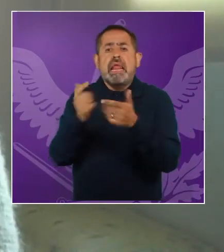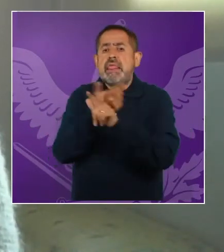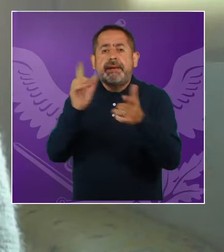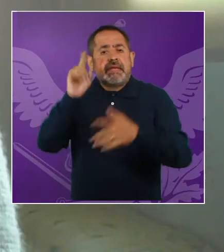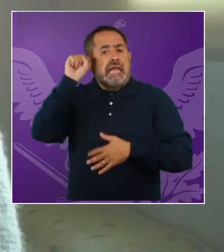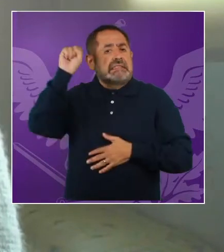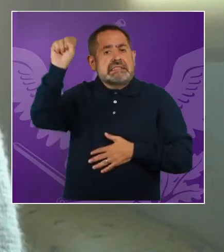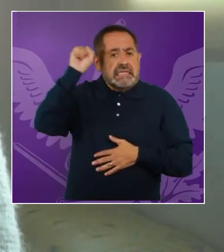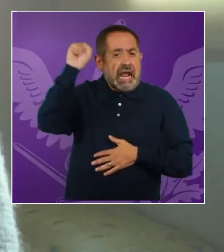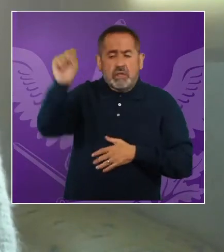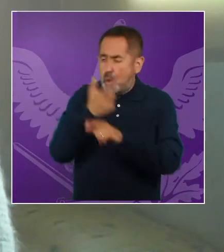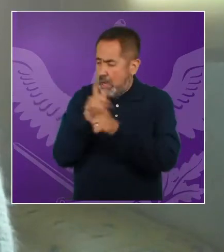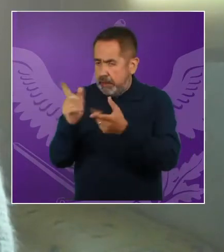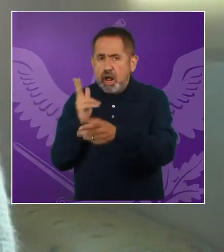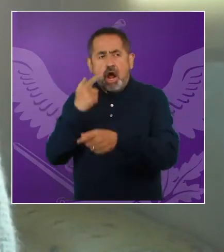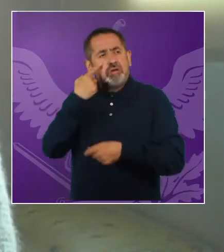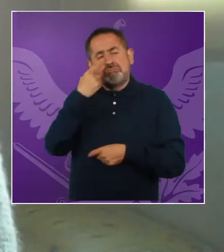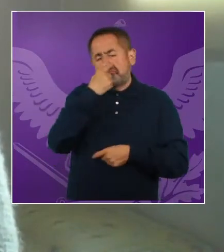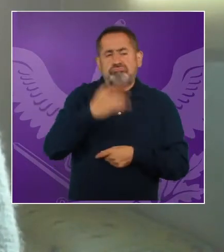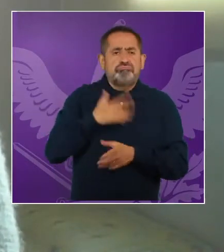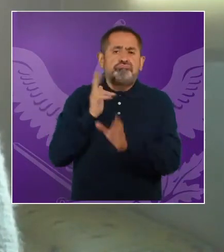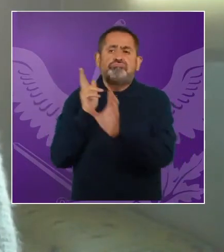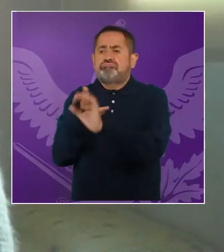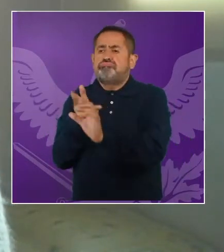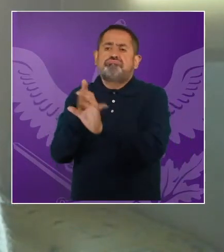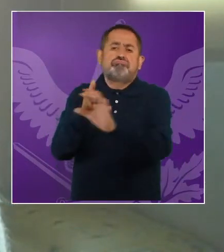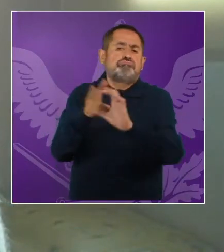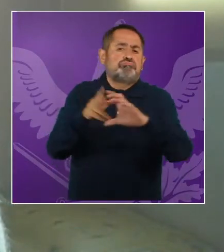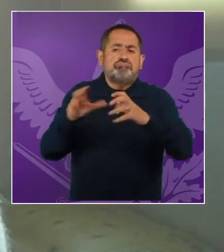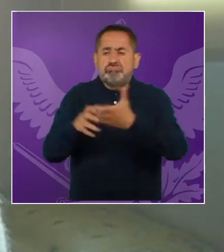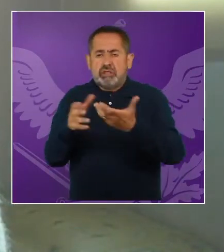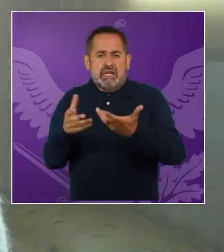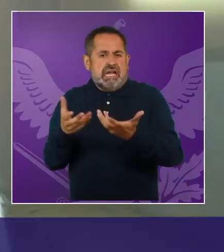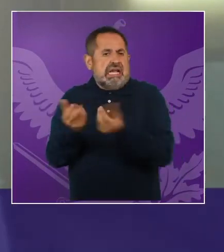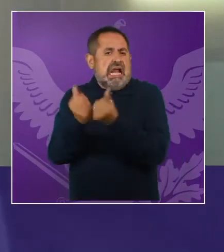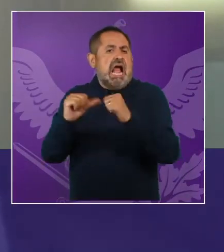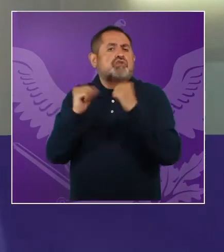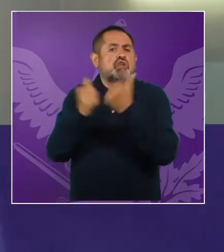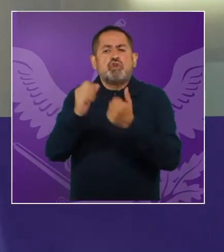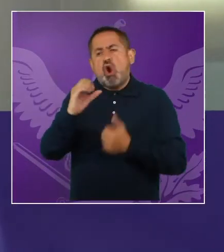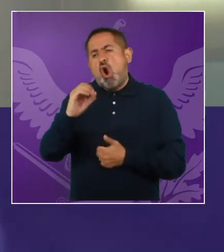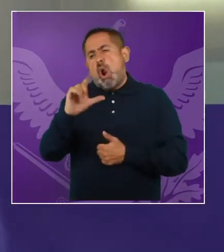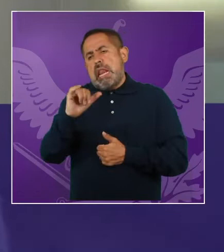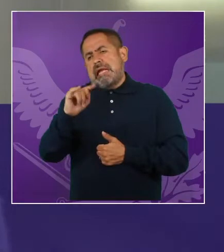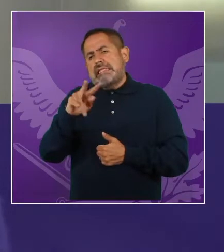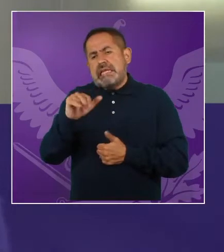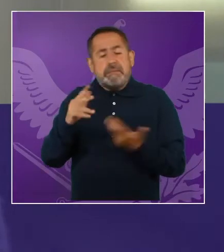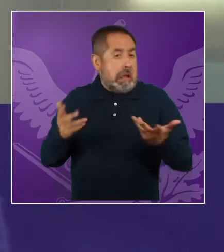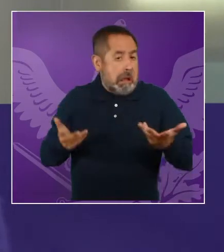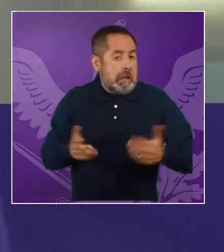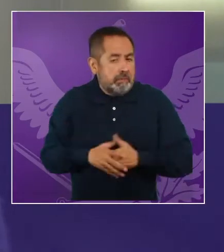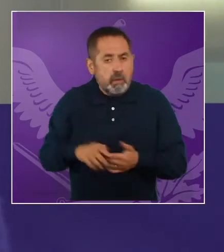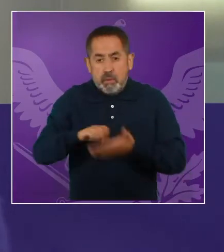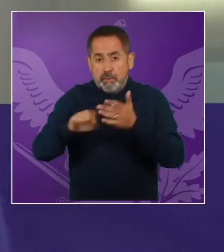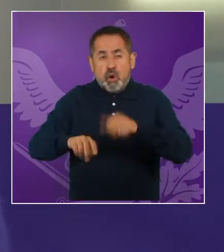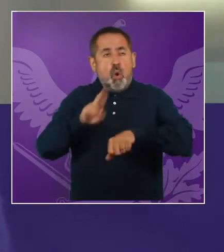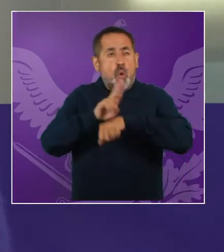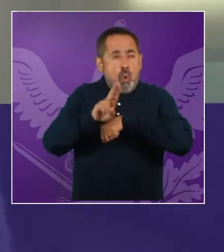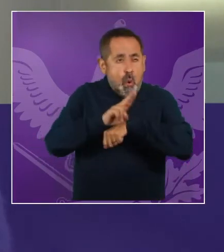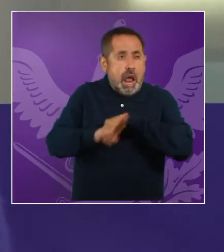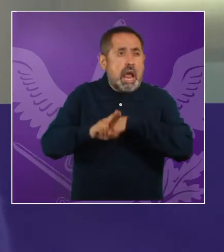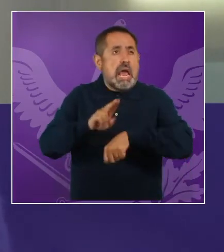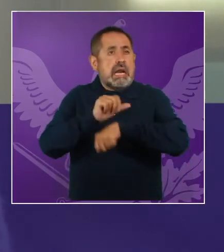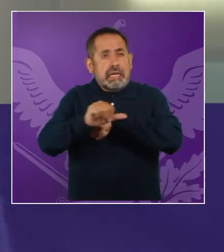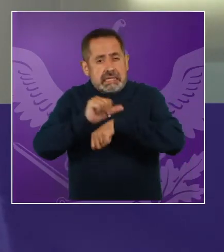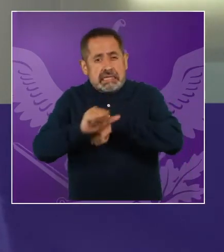tener la libertad sindical, de tener, este, garantizado esos derechos, ¿no?, de, vinculado a la negociación colectiva, este, que por ahora, bueno,